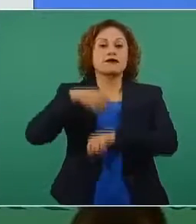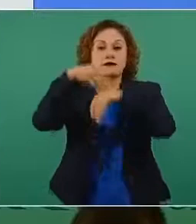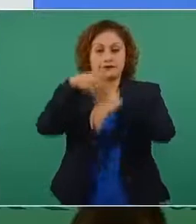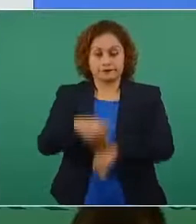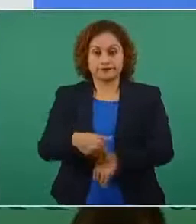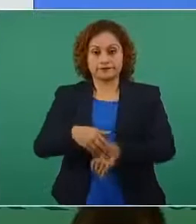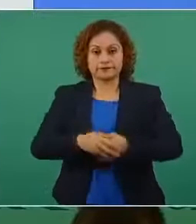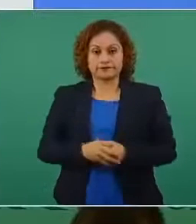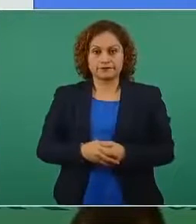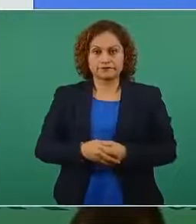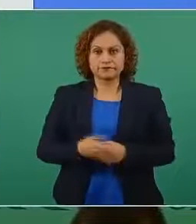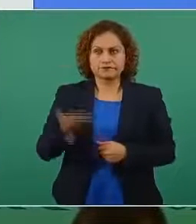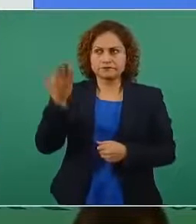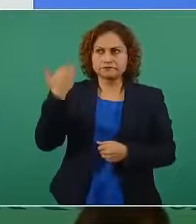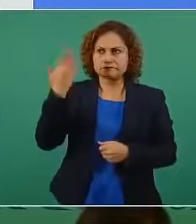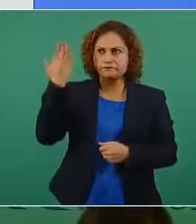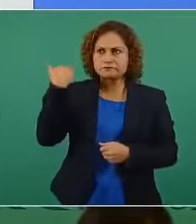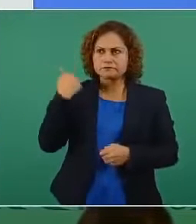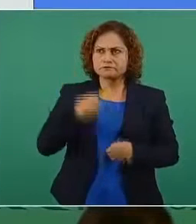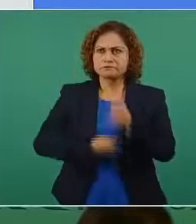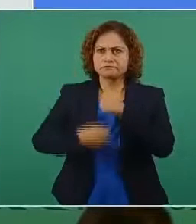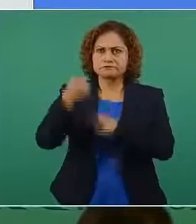mil ochocientos